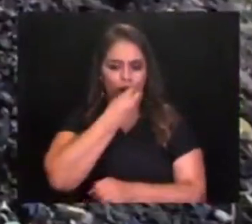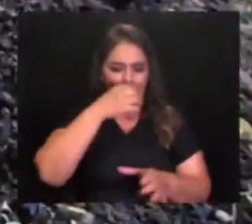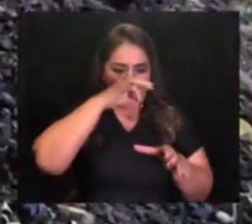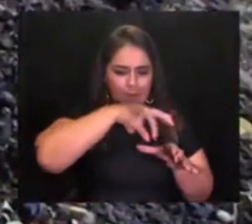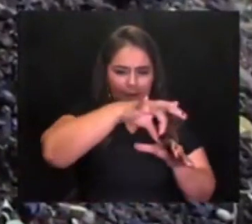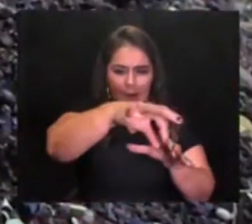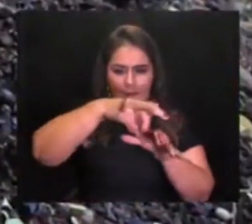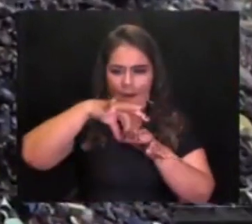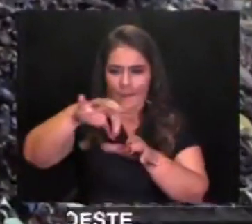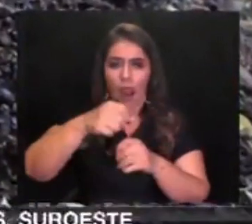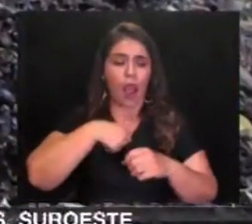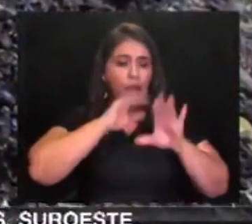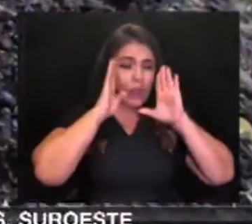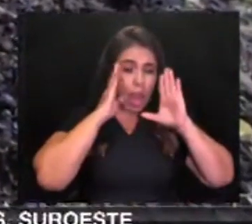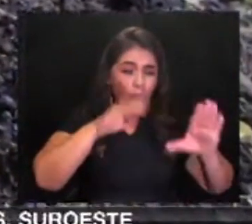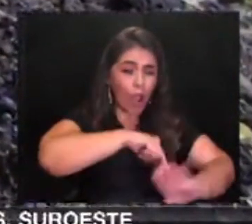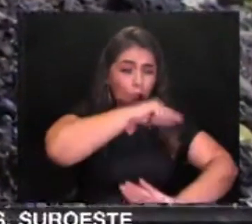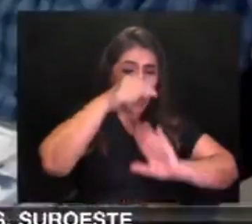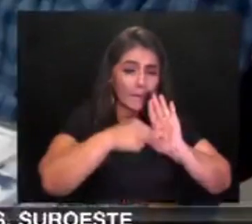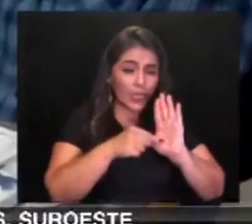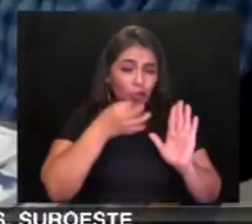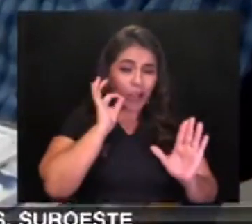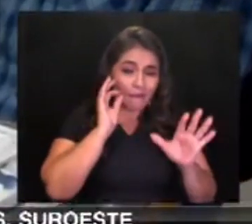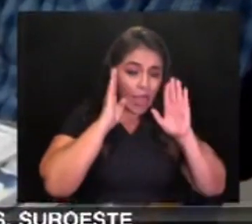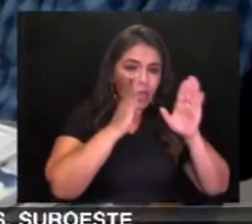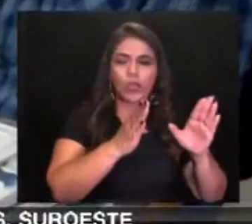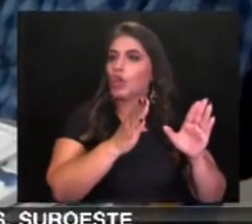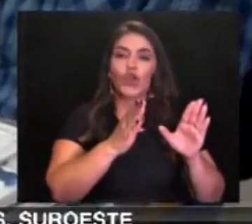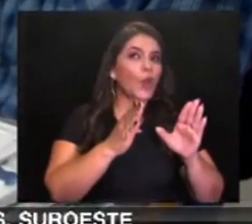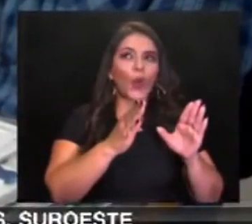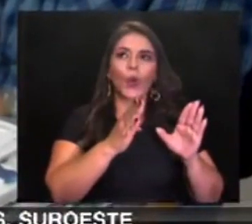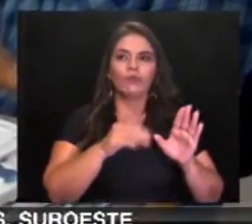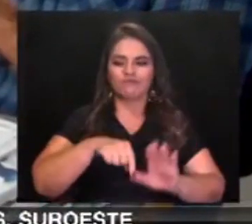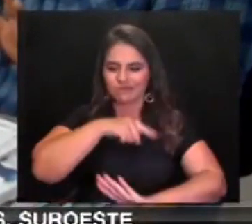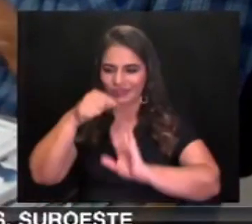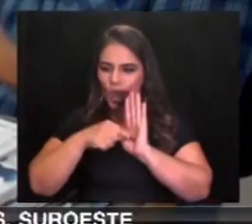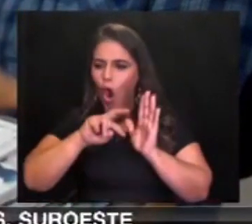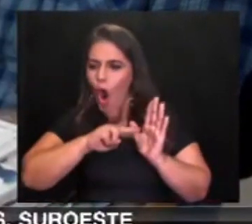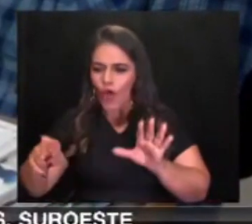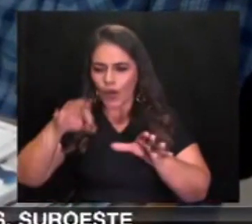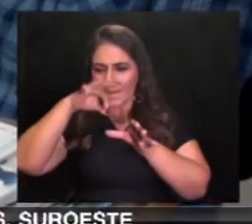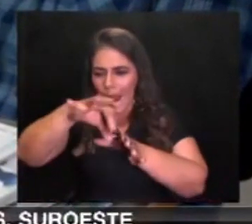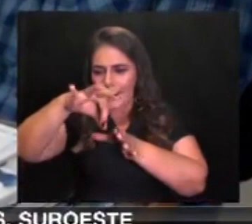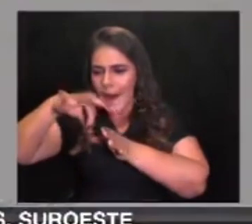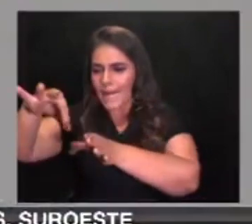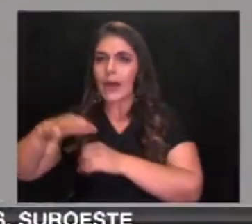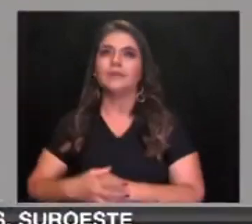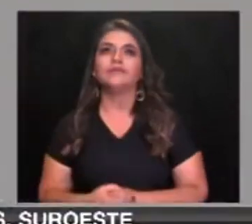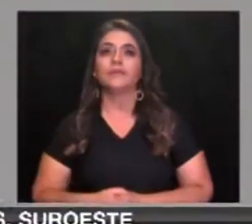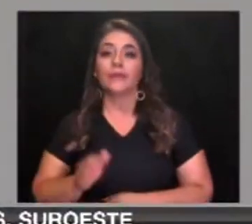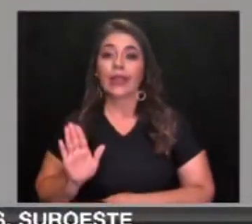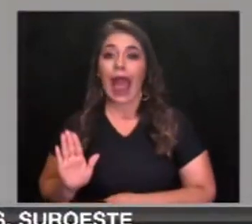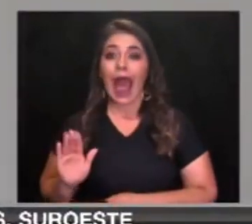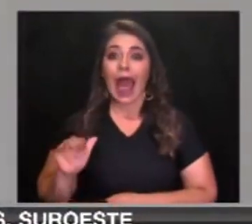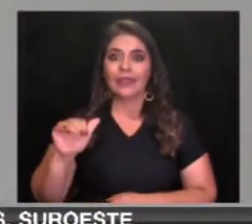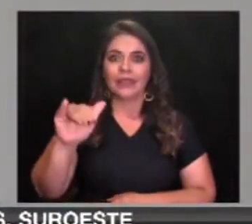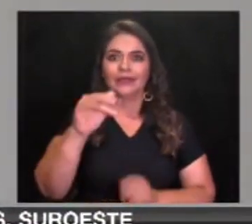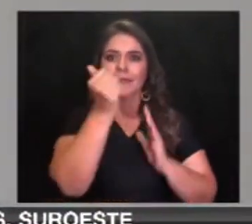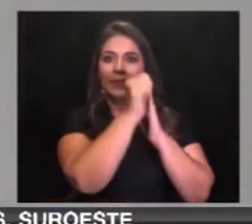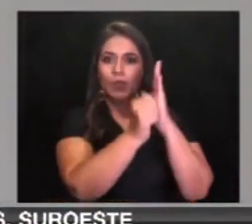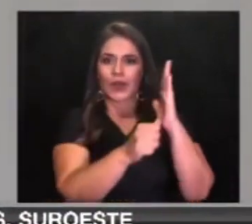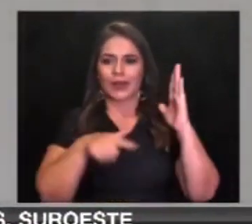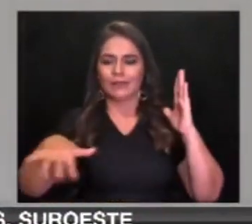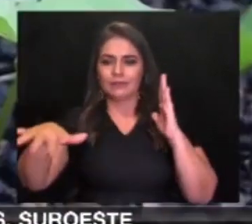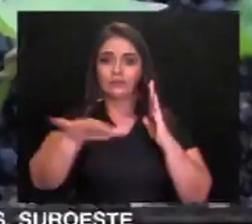y no dedicarse por entero al monocultivo. En el municipio de Andes, gracias al programa UNAC Tarea para el Desarrollo Humano,